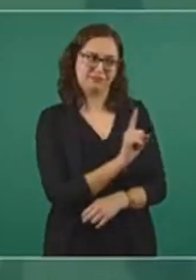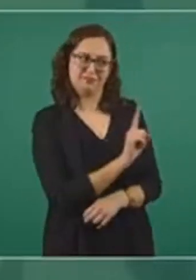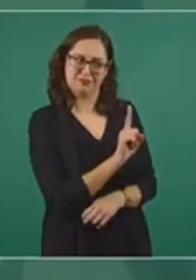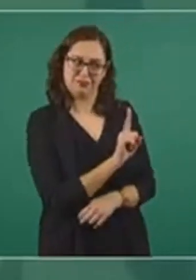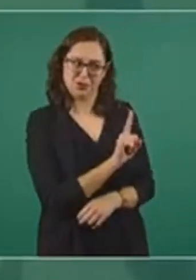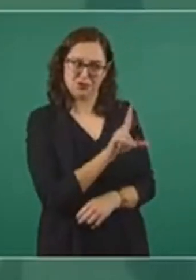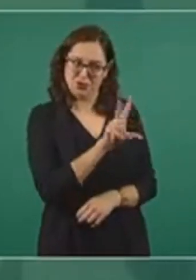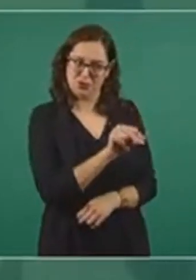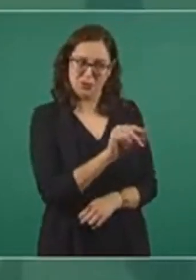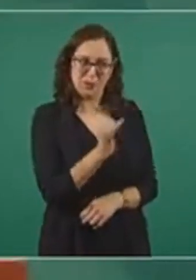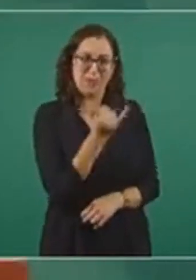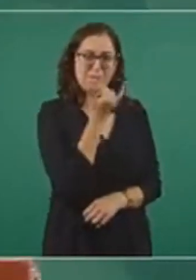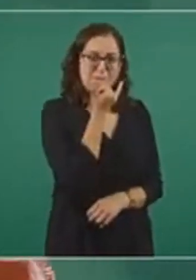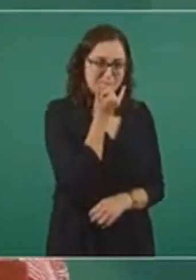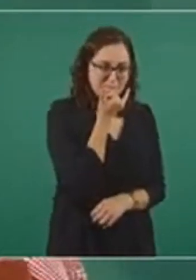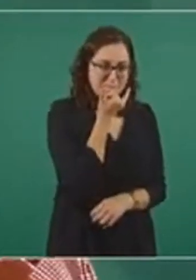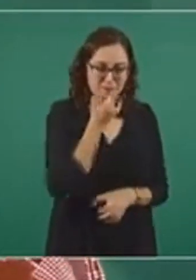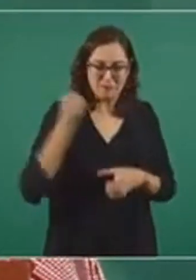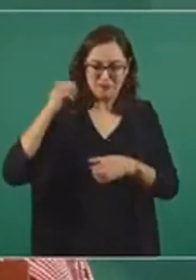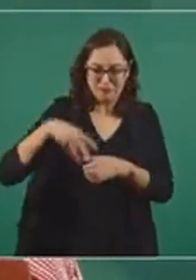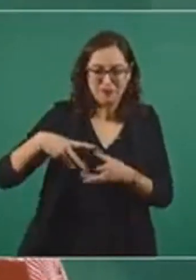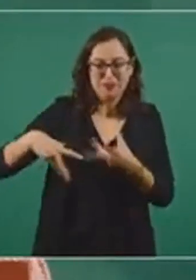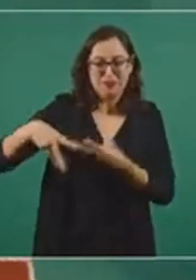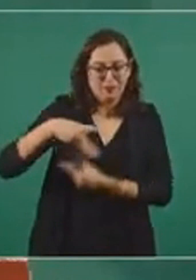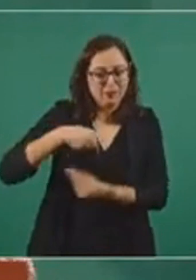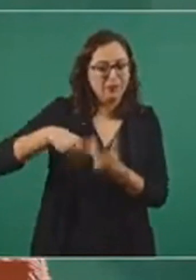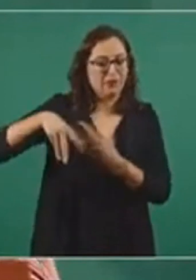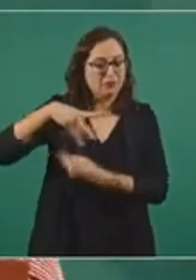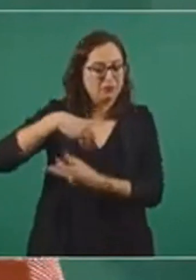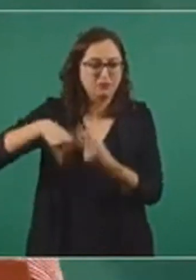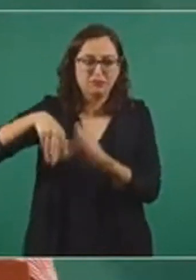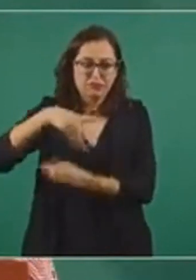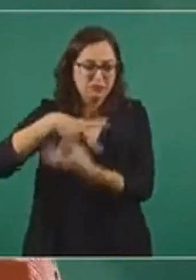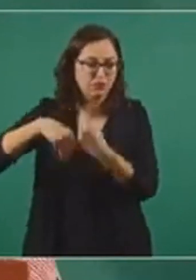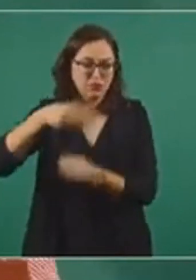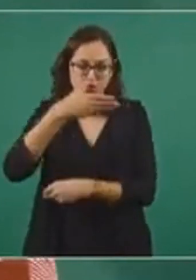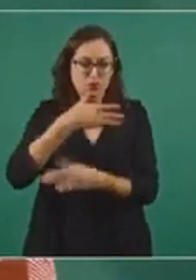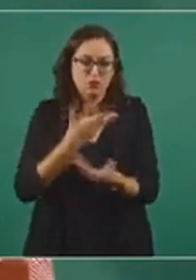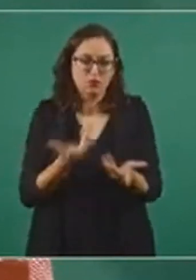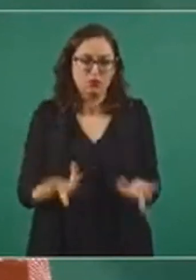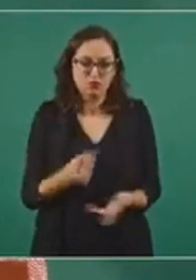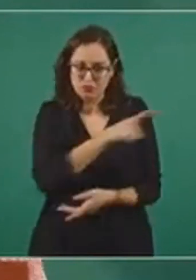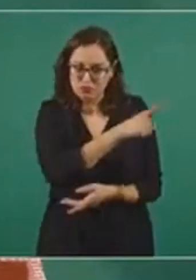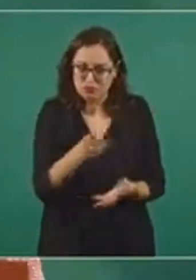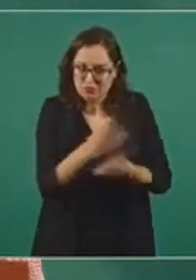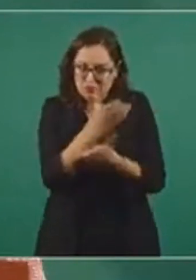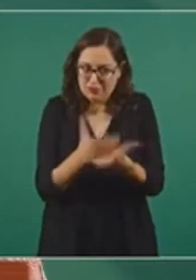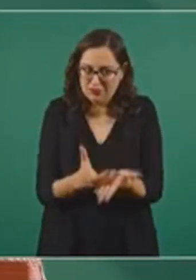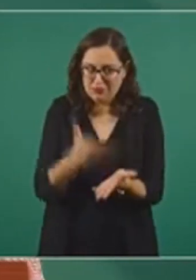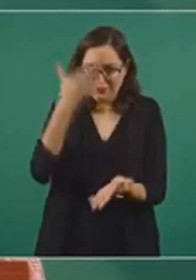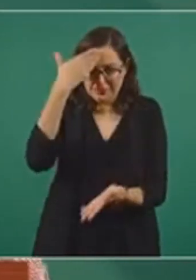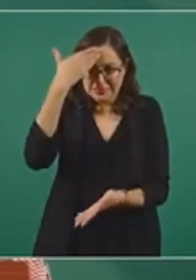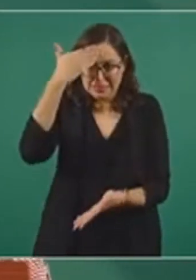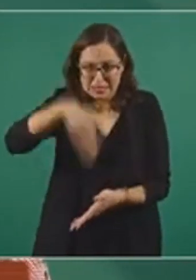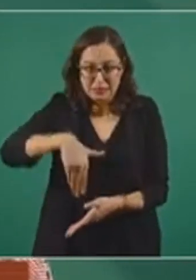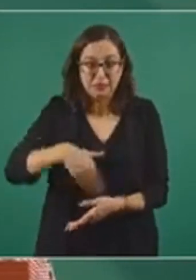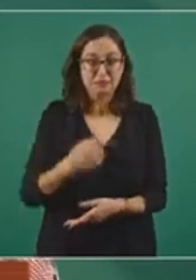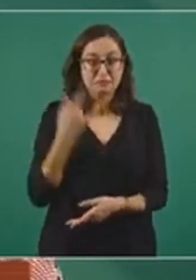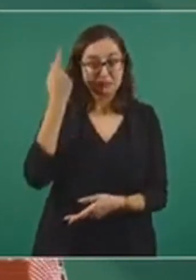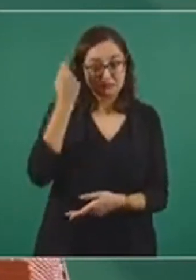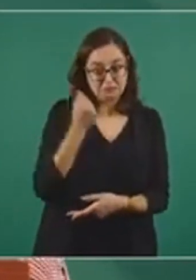un dinero que tiene que servir para que sean pensionados y jubilados. Y la mayoría de los trabajadores del IMSS tiene una pensión